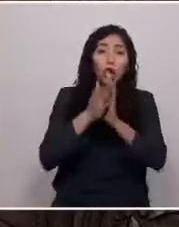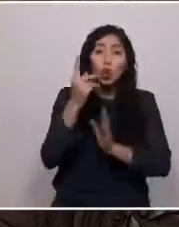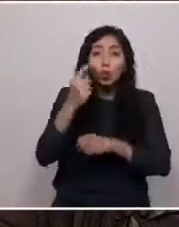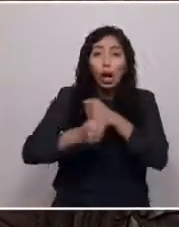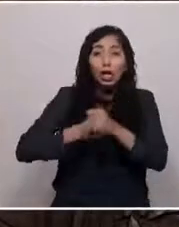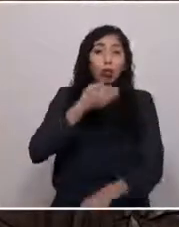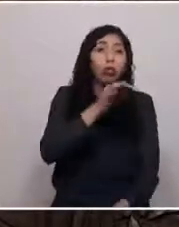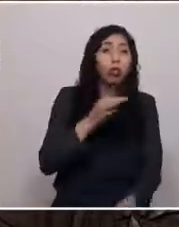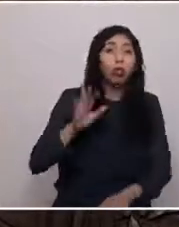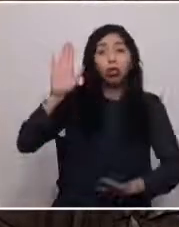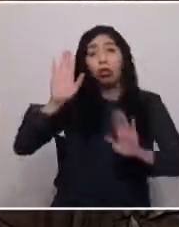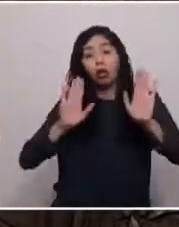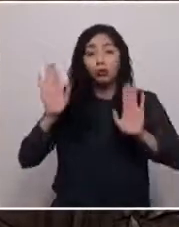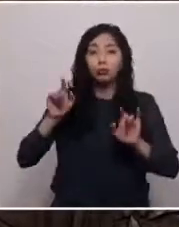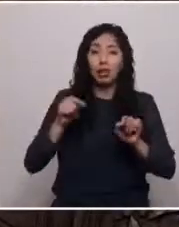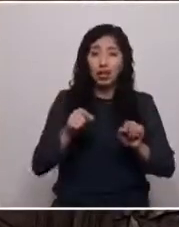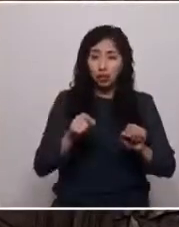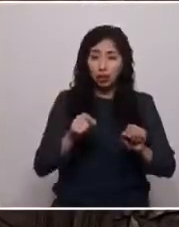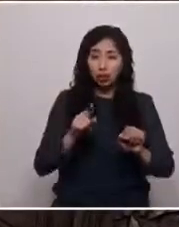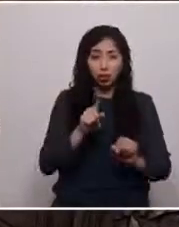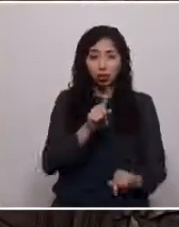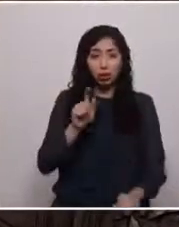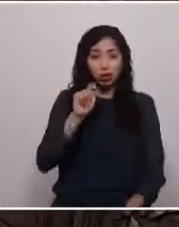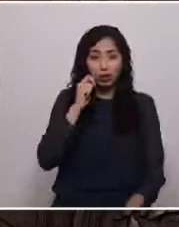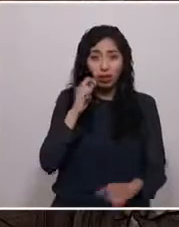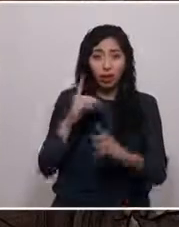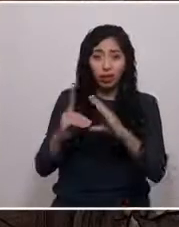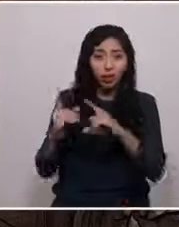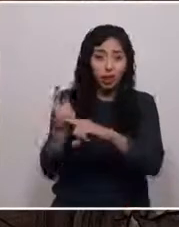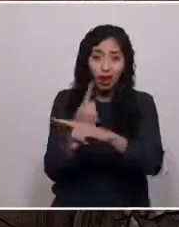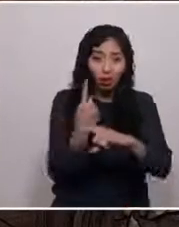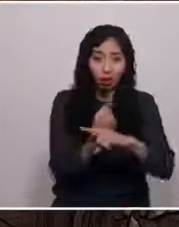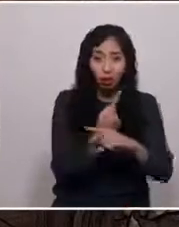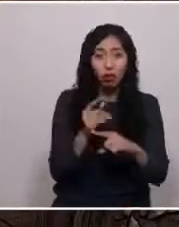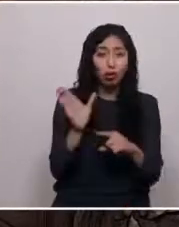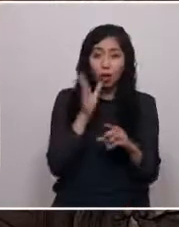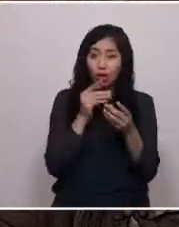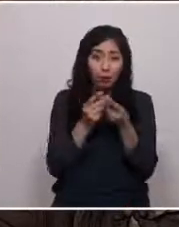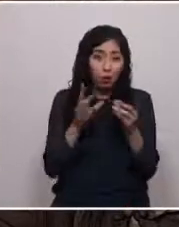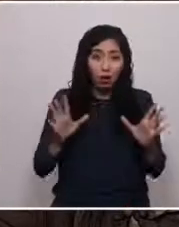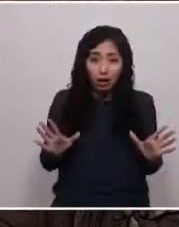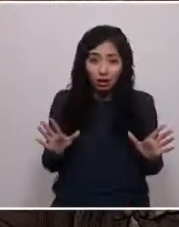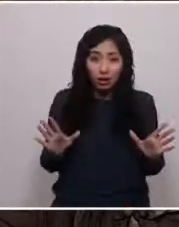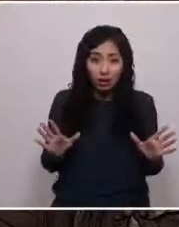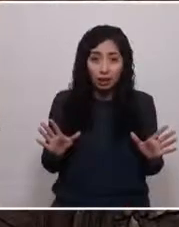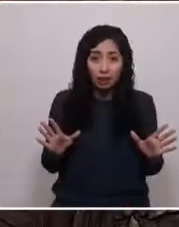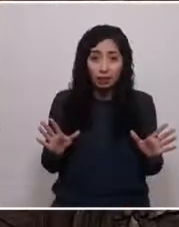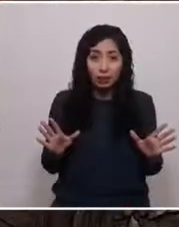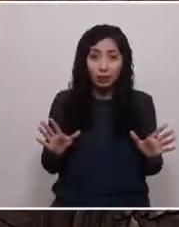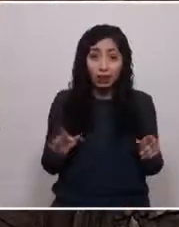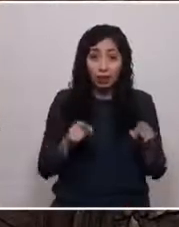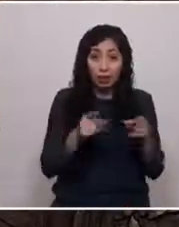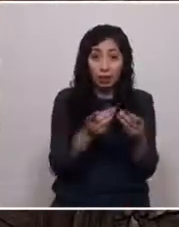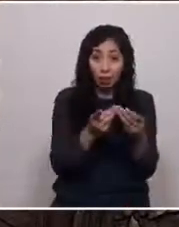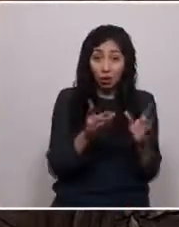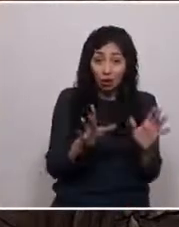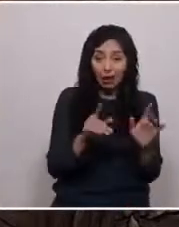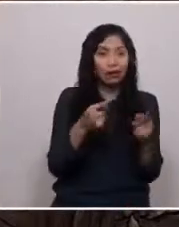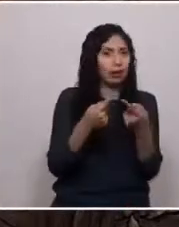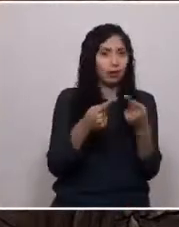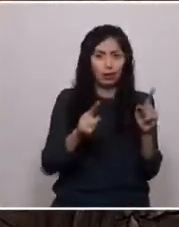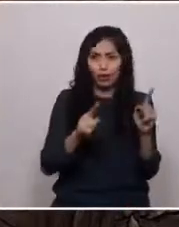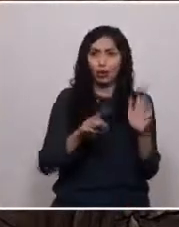Eso no se llama ni diálogo ni tampoco democracia, que es bastante más que un simple ejercicio